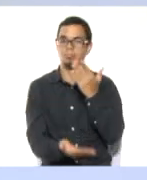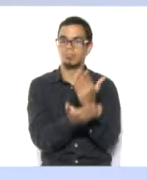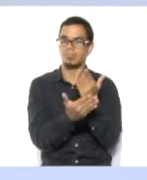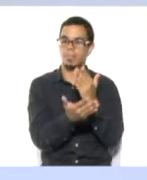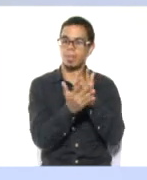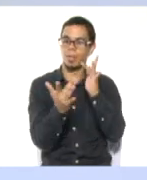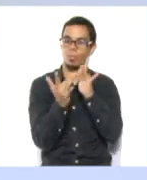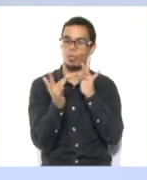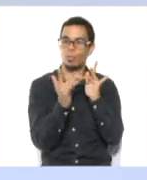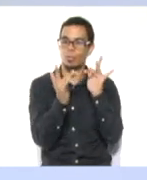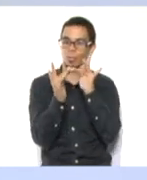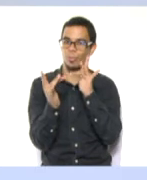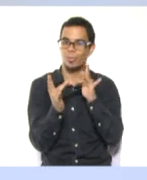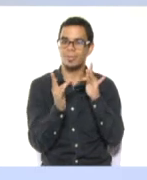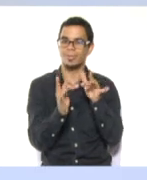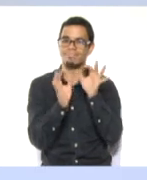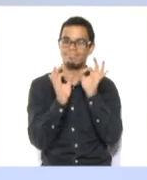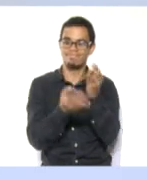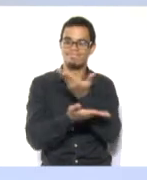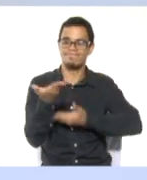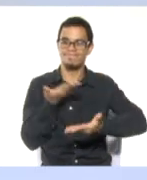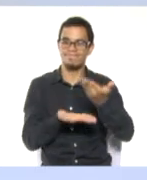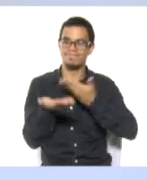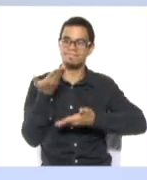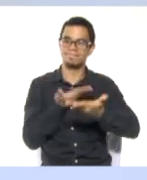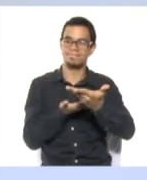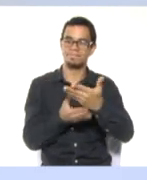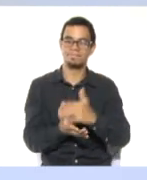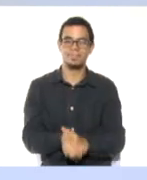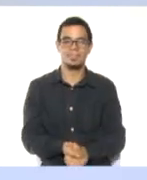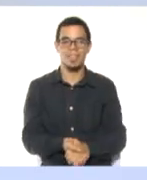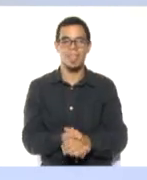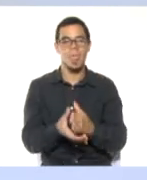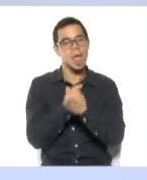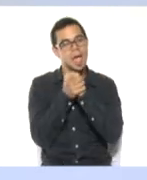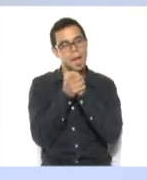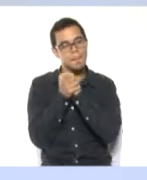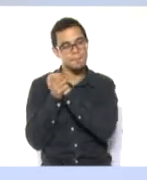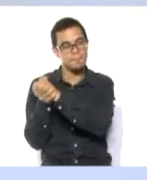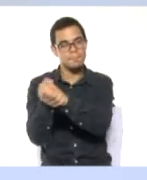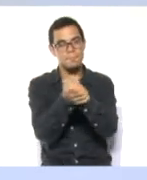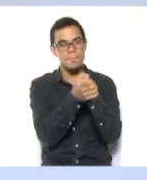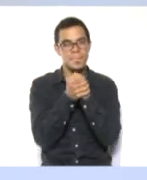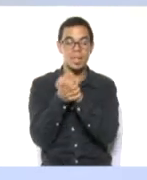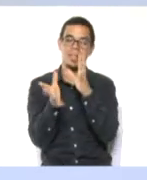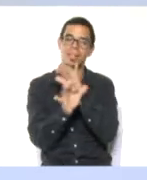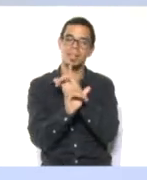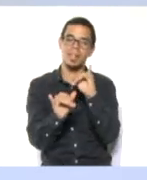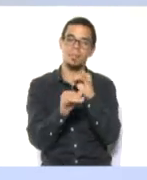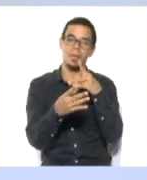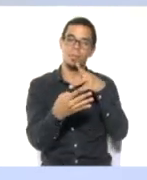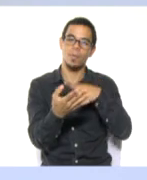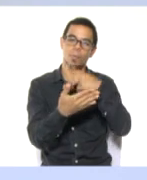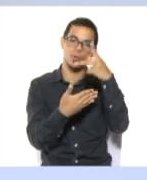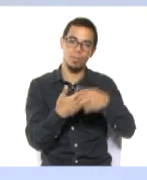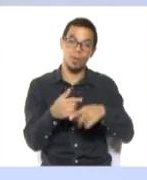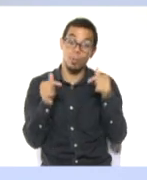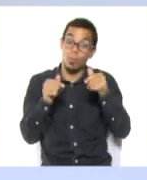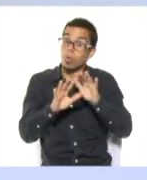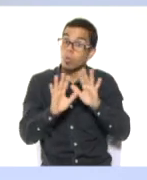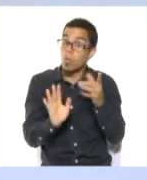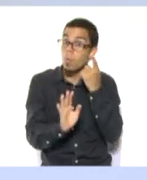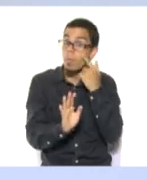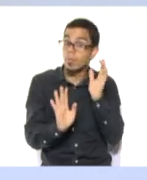la onda de la plataforma 2.0. Amigos, amigas, llegamos al final de Cada Familia Una Escuela por el día de hoy.